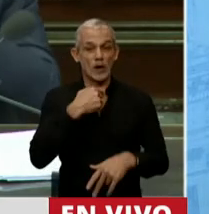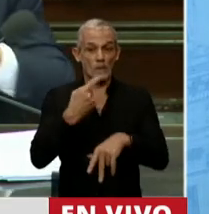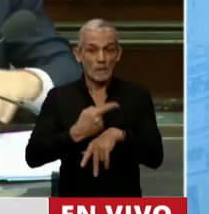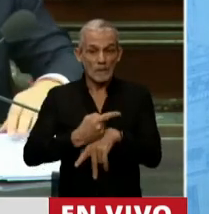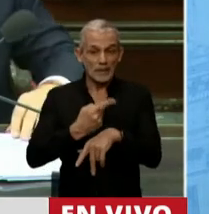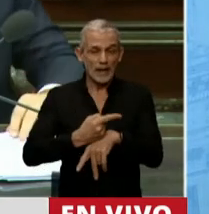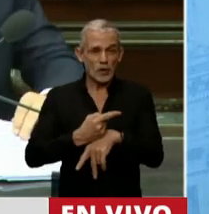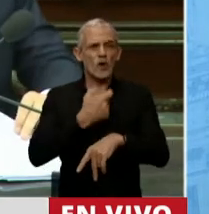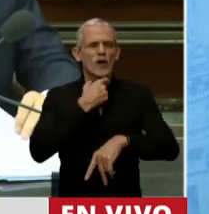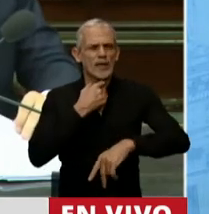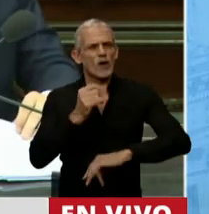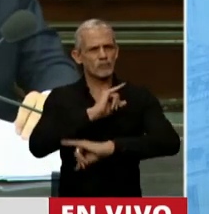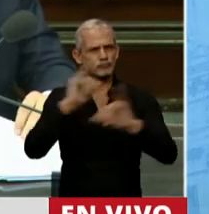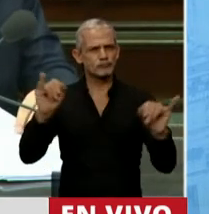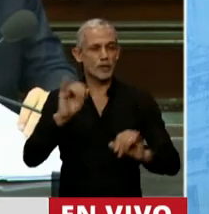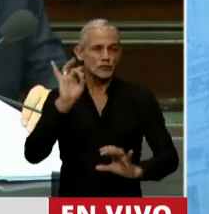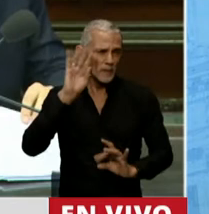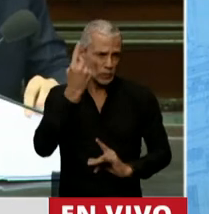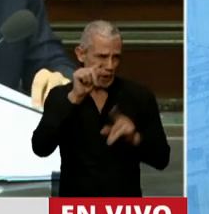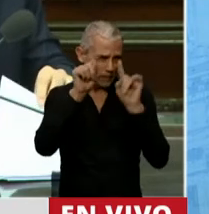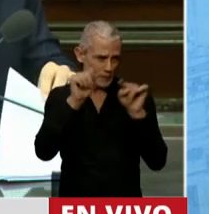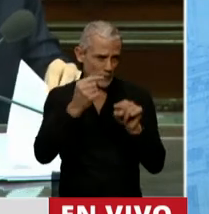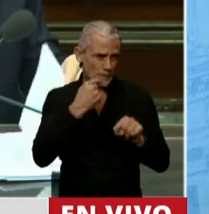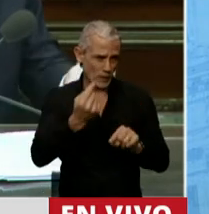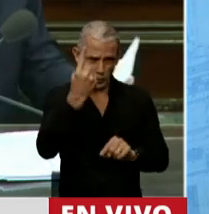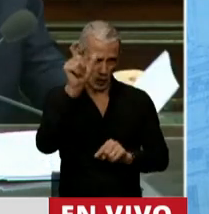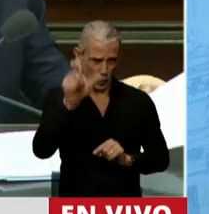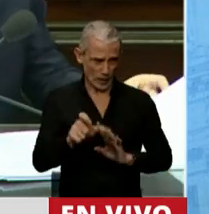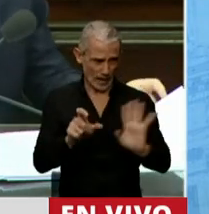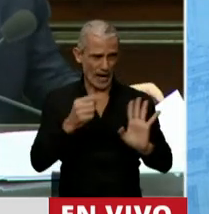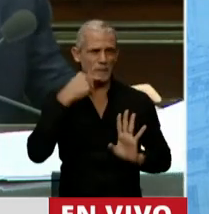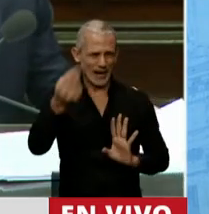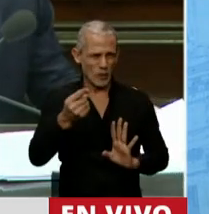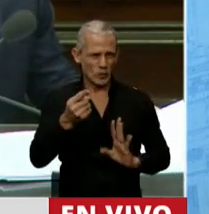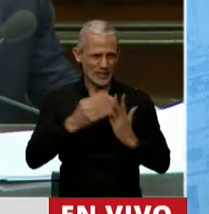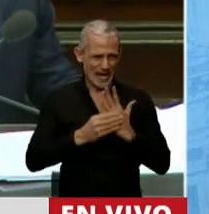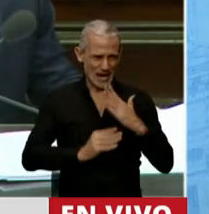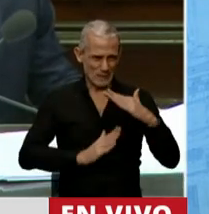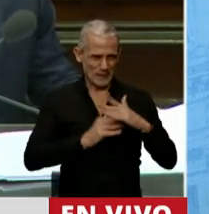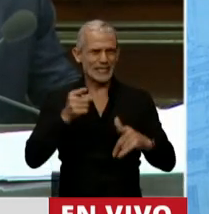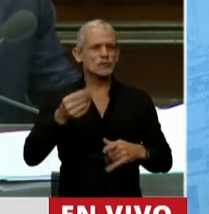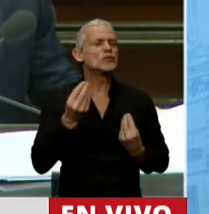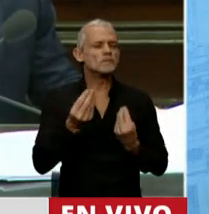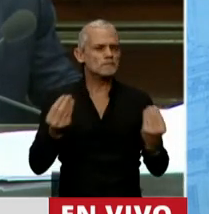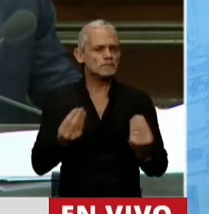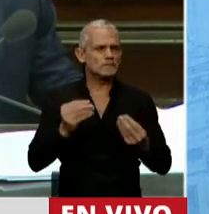lugar, decirle que tengo una sola pregunta para el ministro, porque tiene que ver,